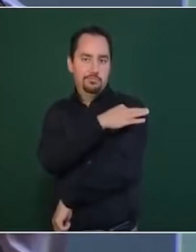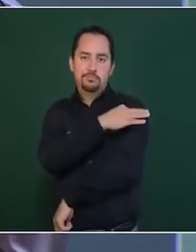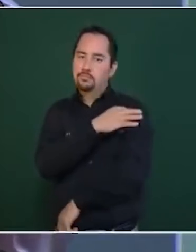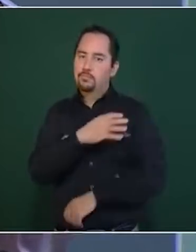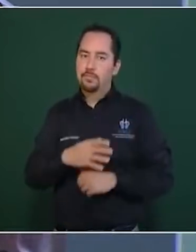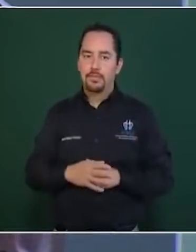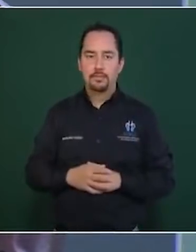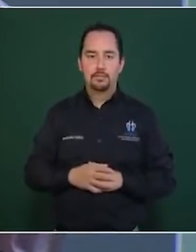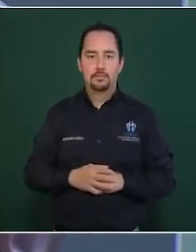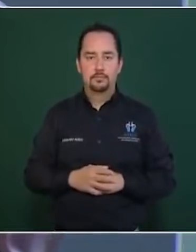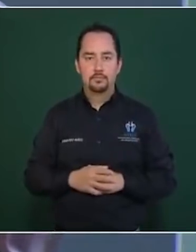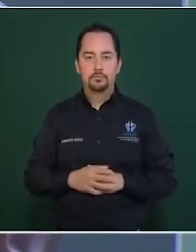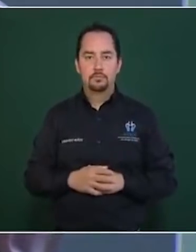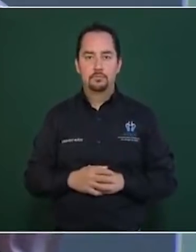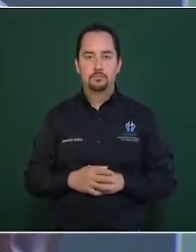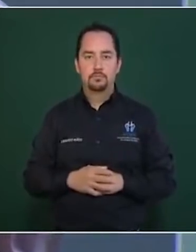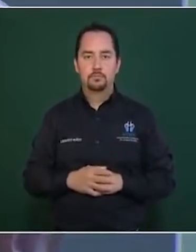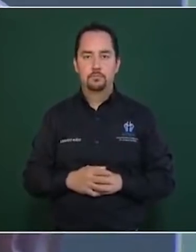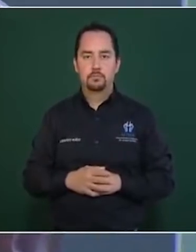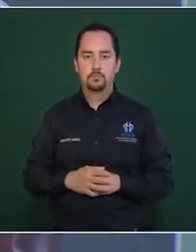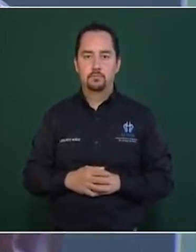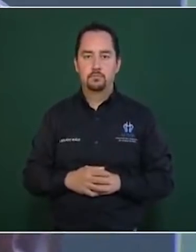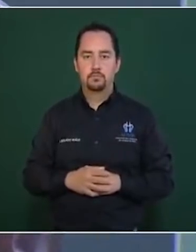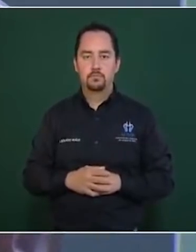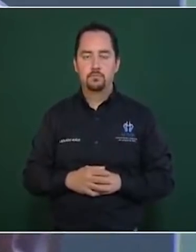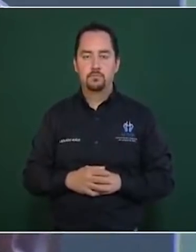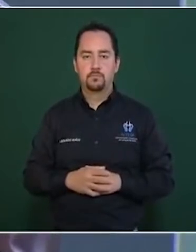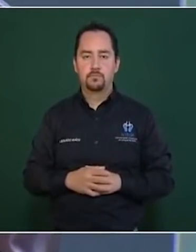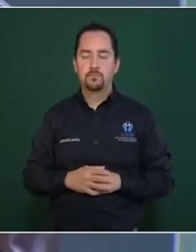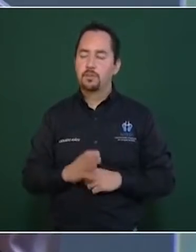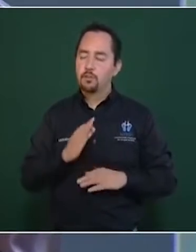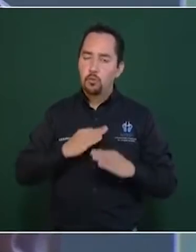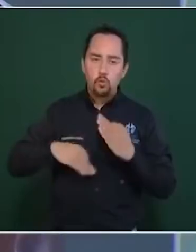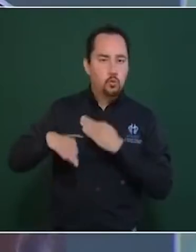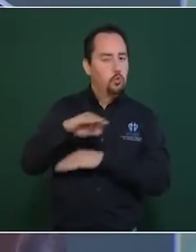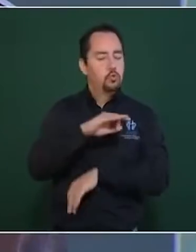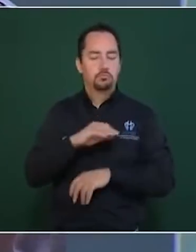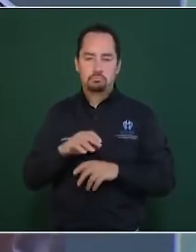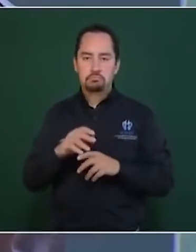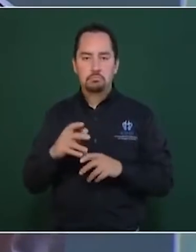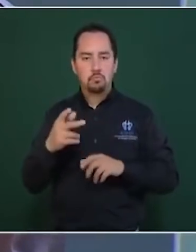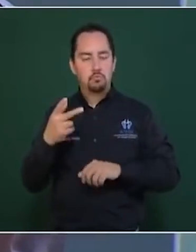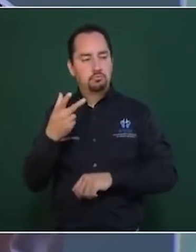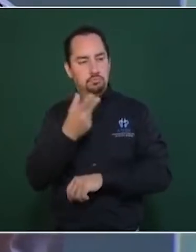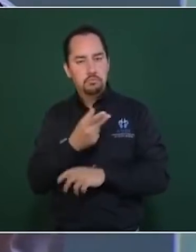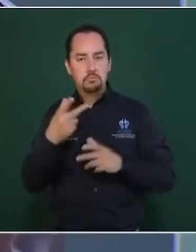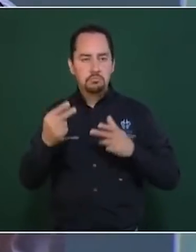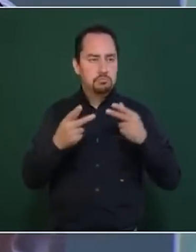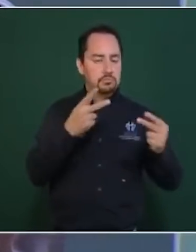se quede nadie sin vacunarse. Está probado que los que